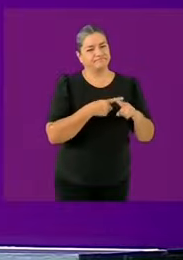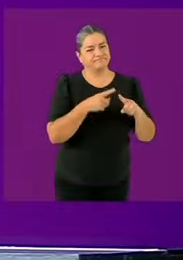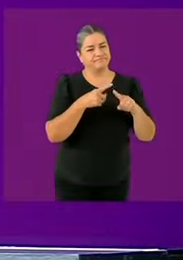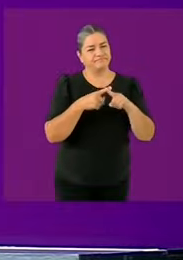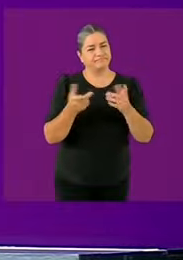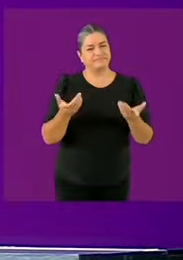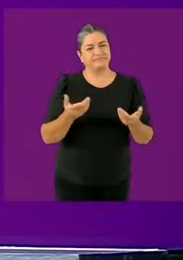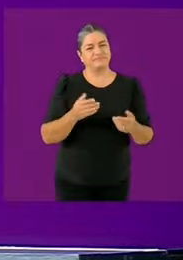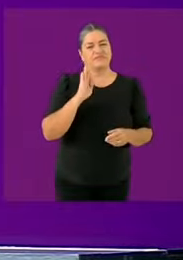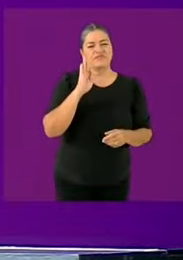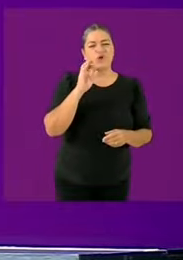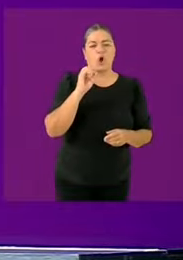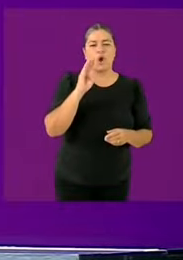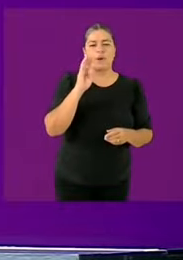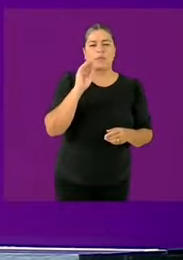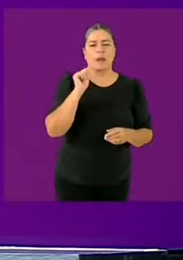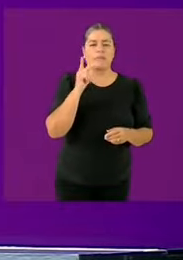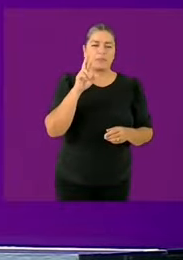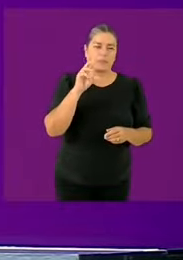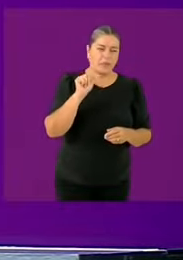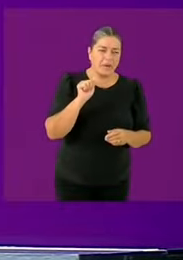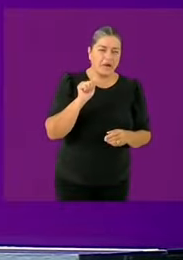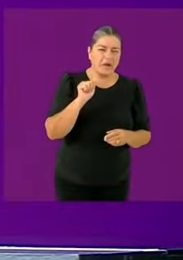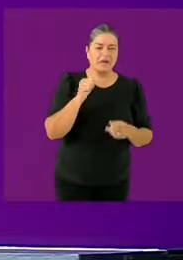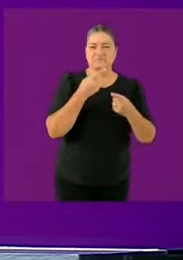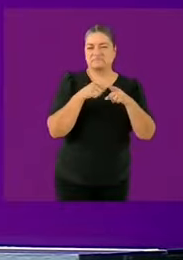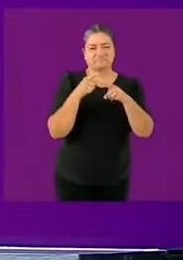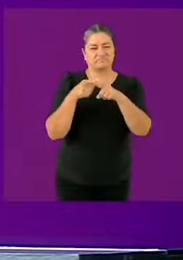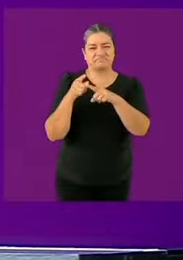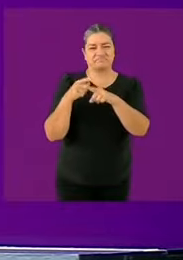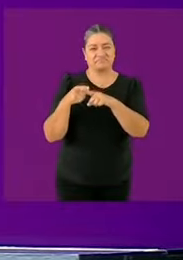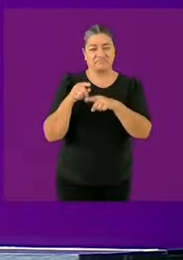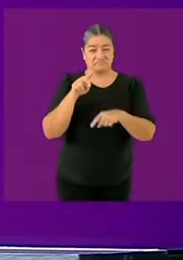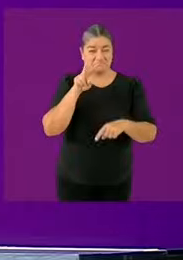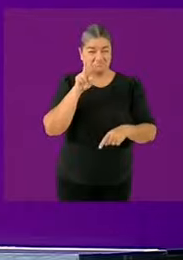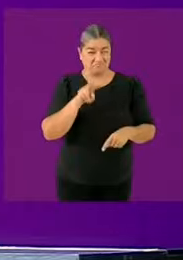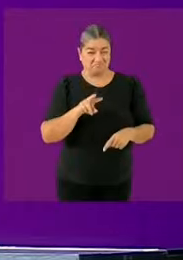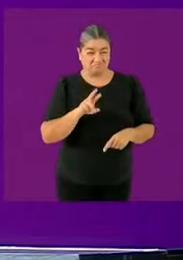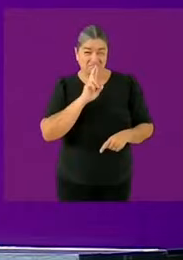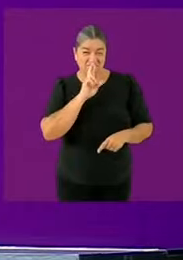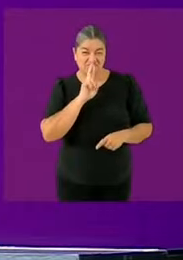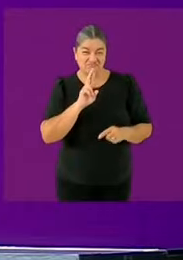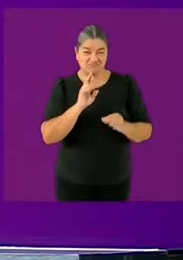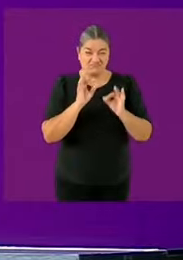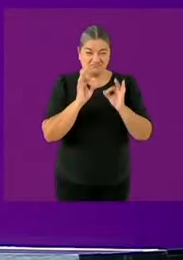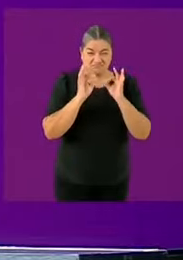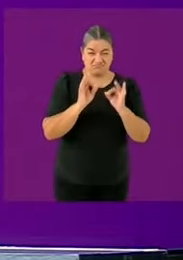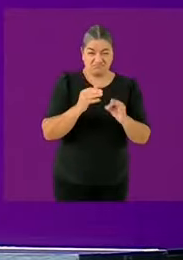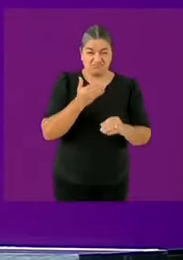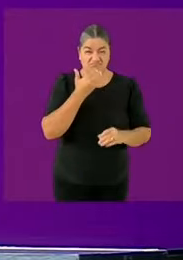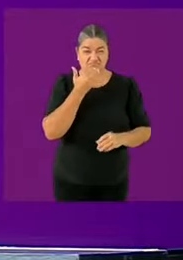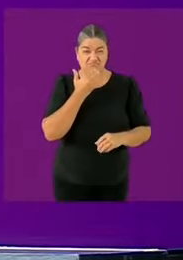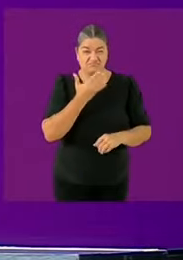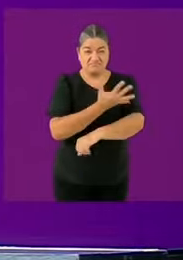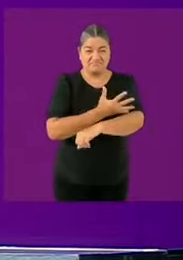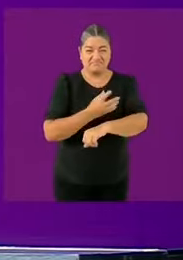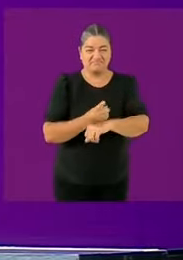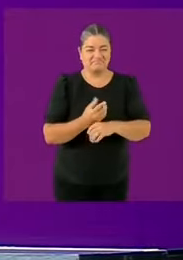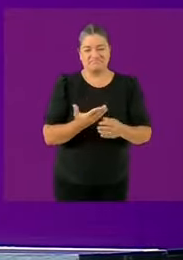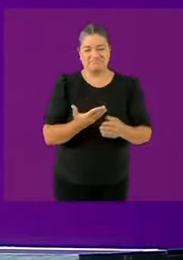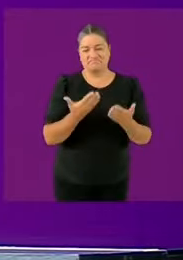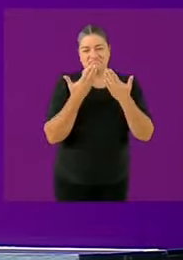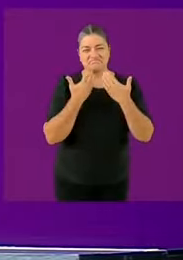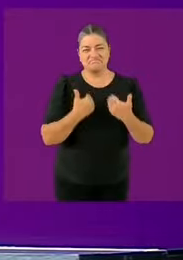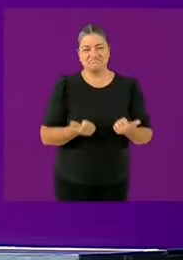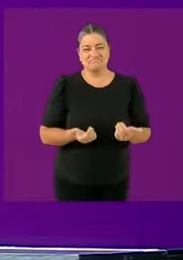tener avances contundentes y significativos. ¿Qué plantean para que no se repite esta pregunta aquí en seis